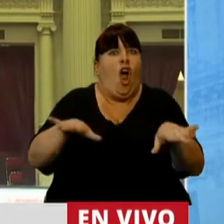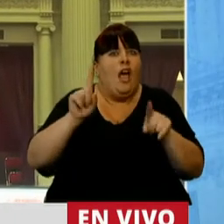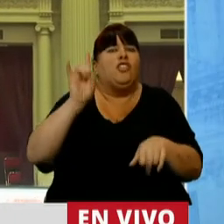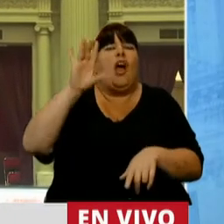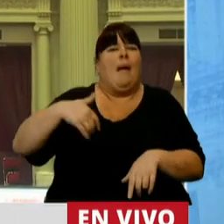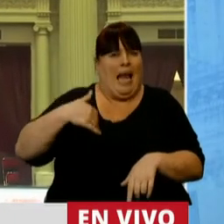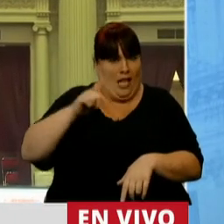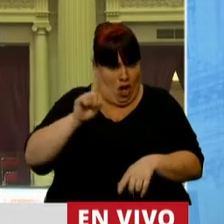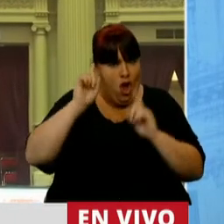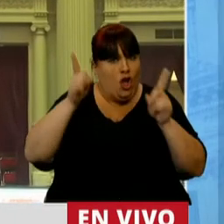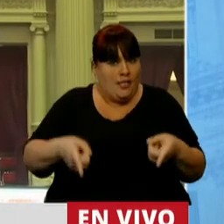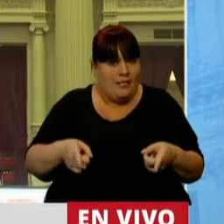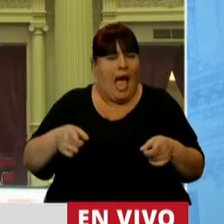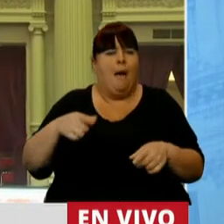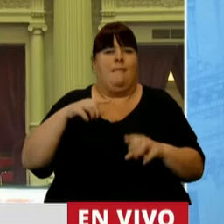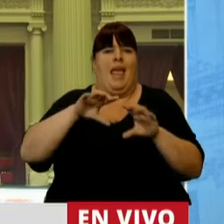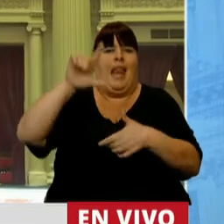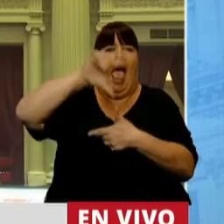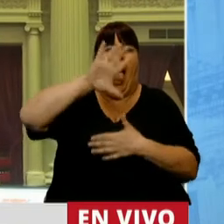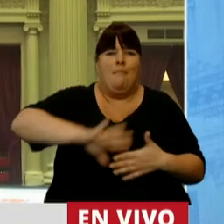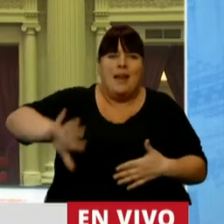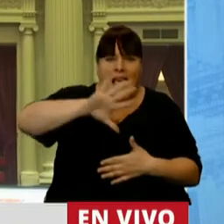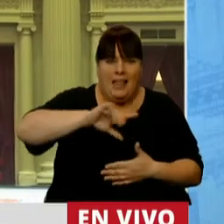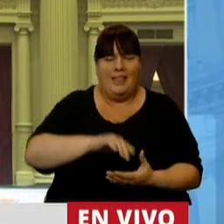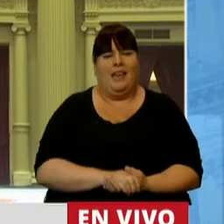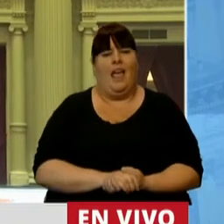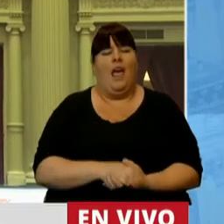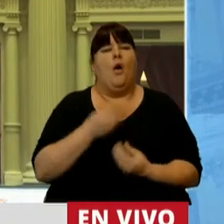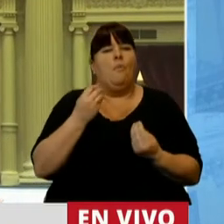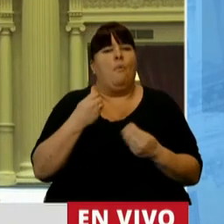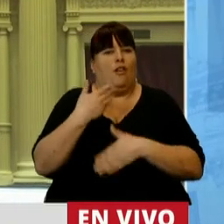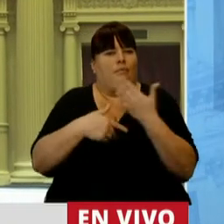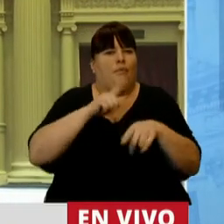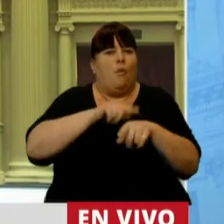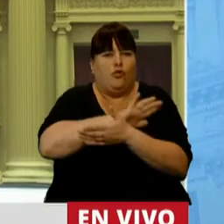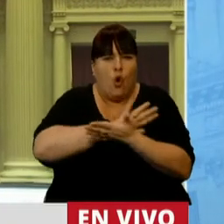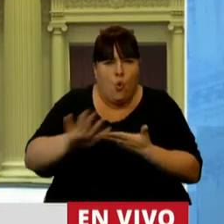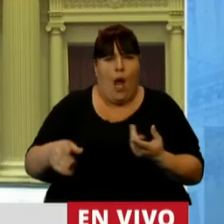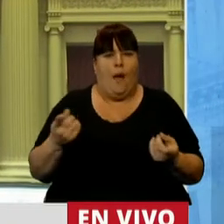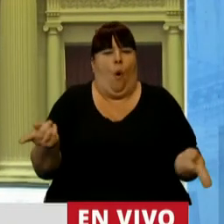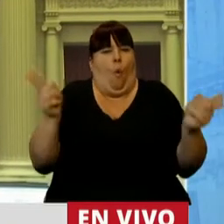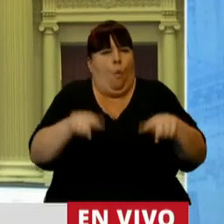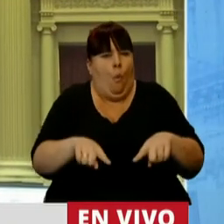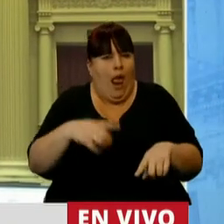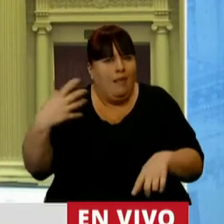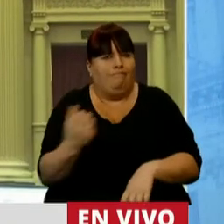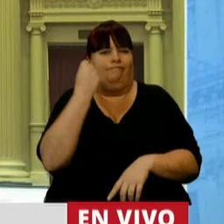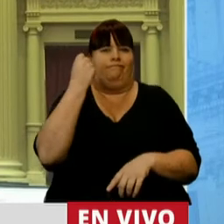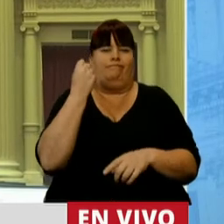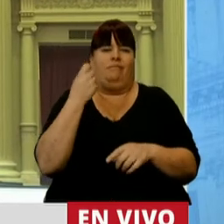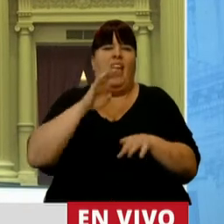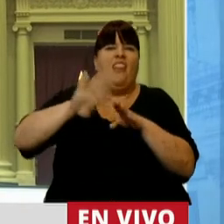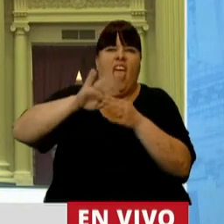para nuestro país sino también para nuestra América Latina porque abrió un nuevo tiempo de recuperación, de